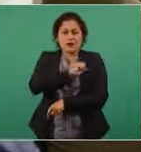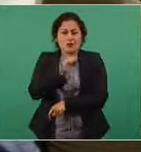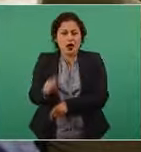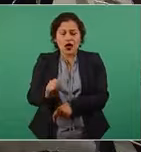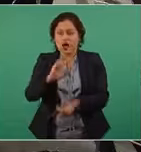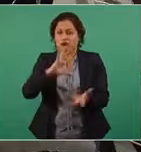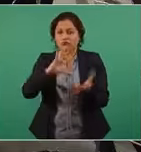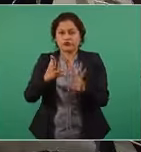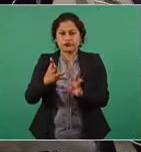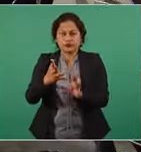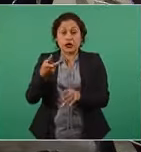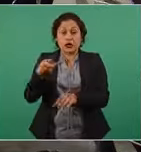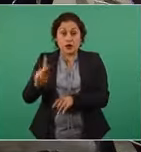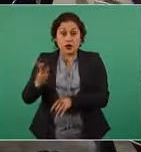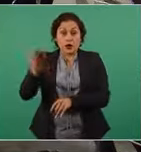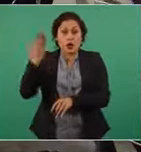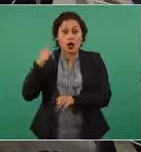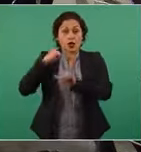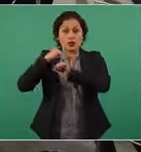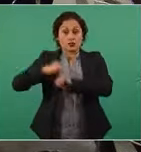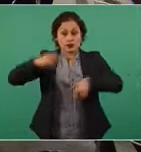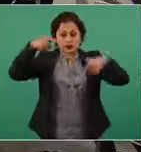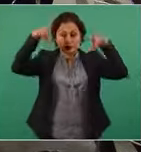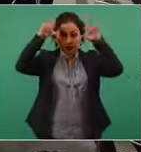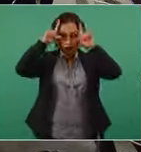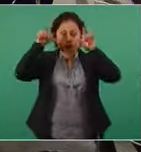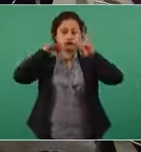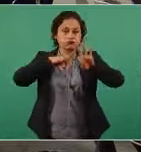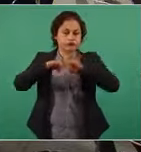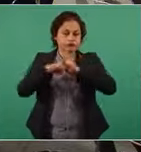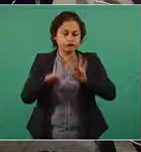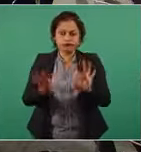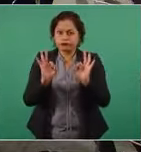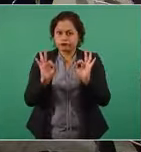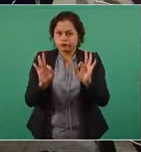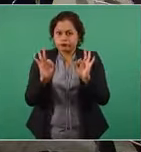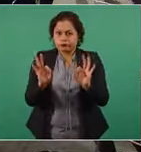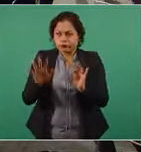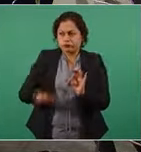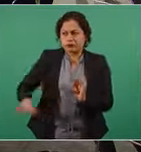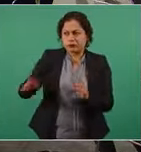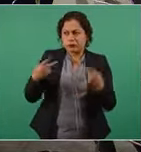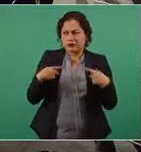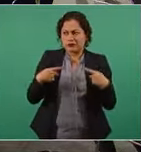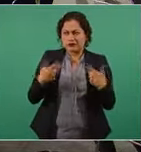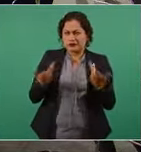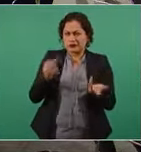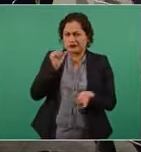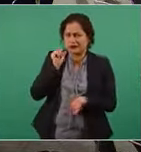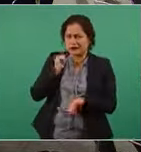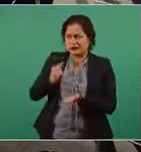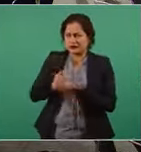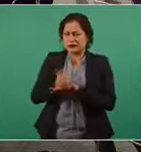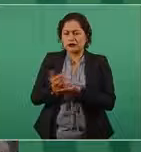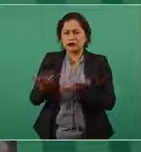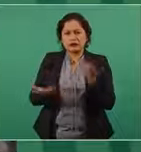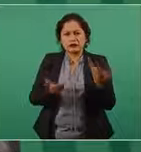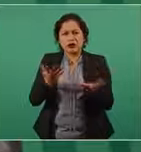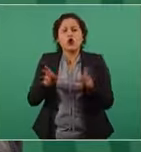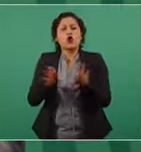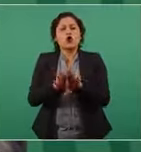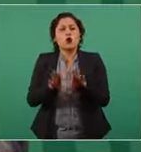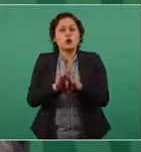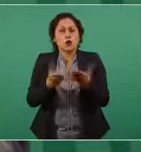ahora con estas, digamos, funciones, pues hay inquietud. No sé si nos pueda decir algo al respecto. Al contrario,